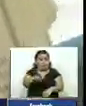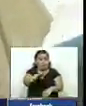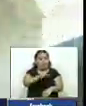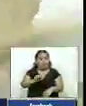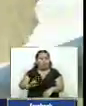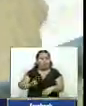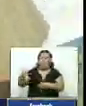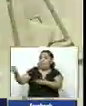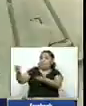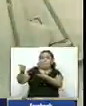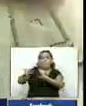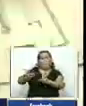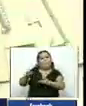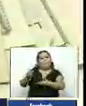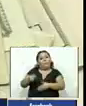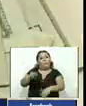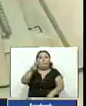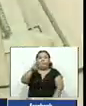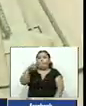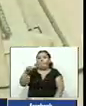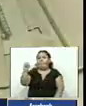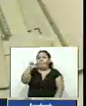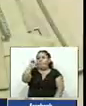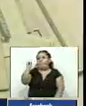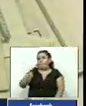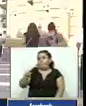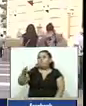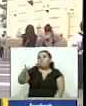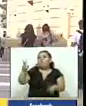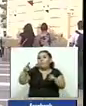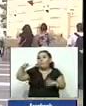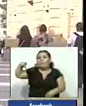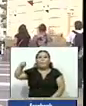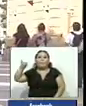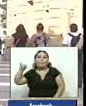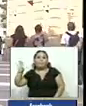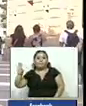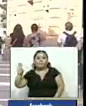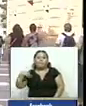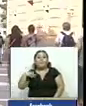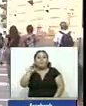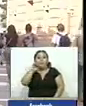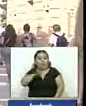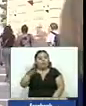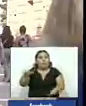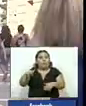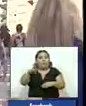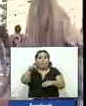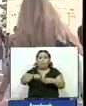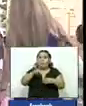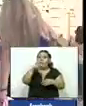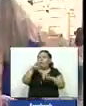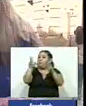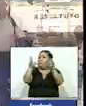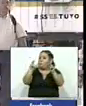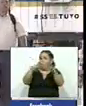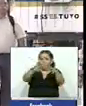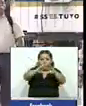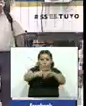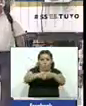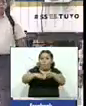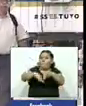recibe en remesas más del 20% del Producto Interno Bruto por eso se convierte en uno de los rubros más